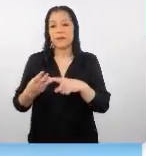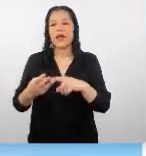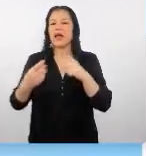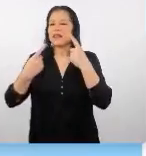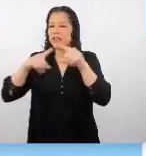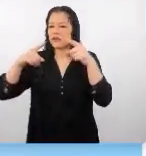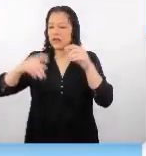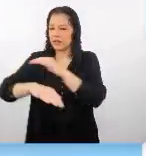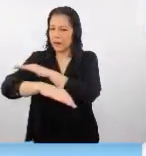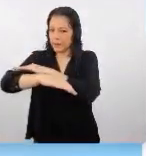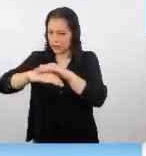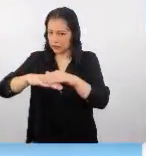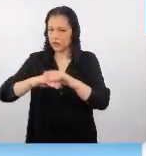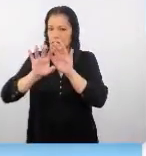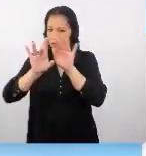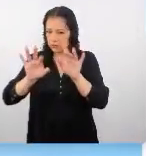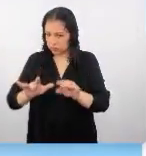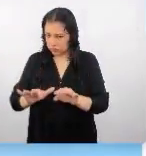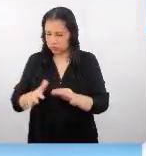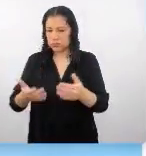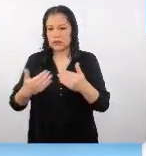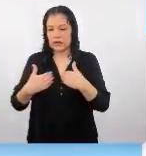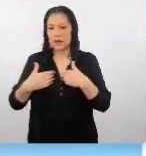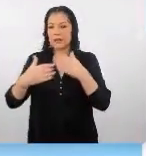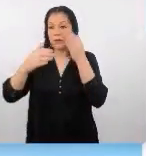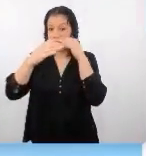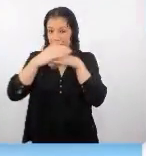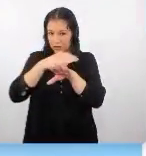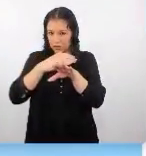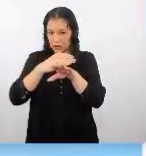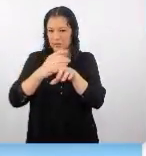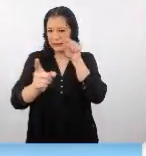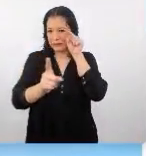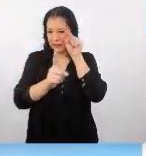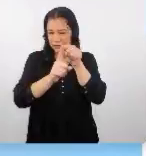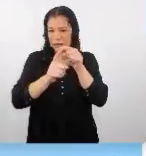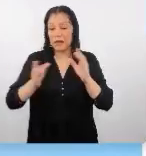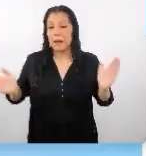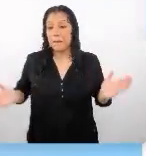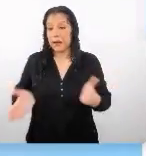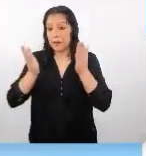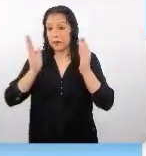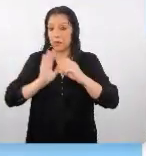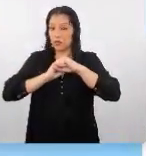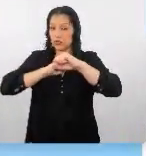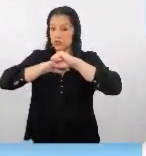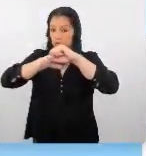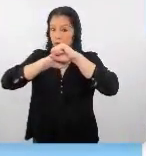plataformas nosotros tenemos presencia exclusiva para la promoción de Perú